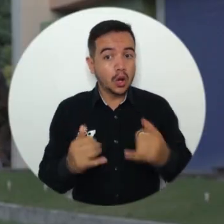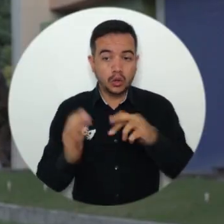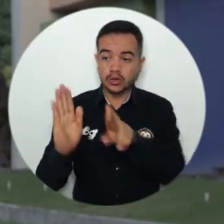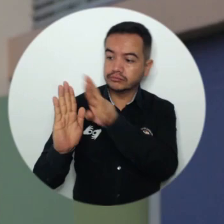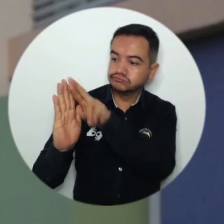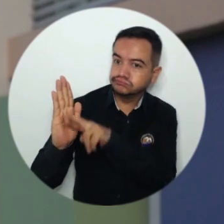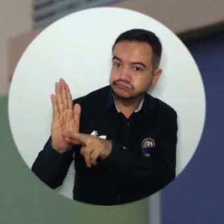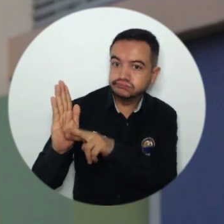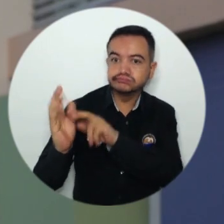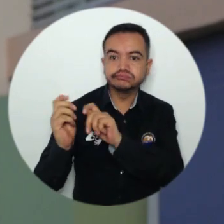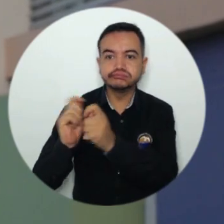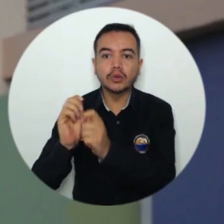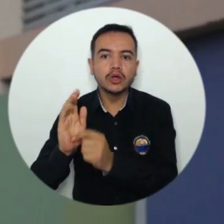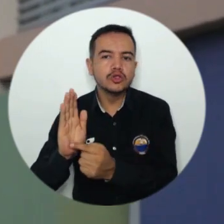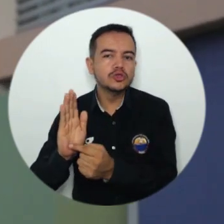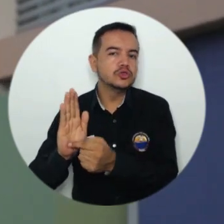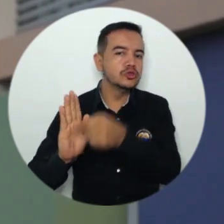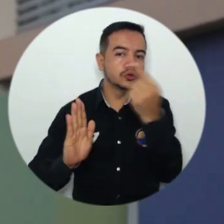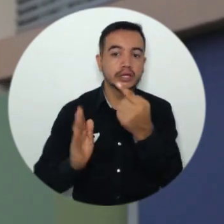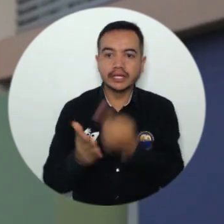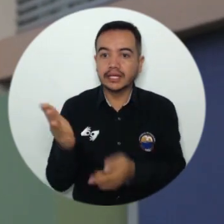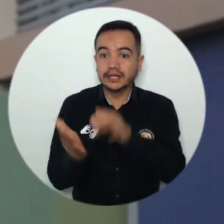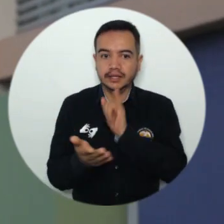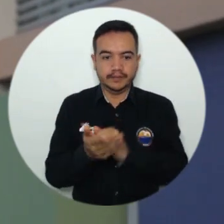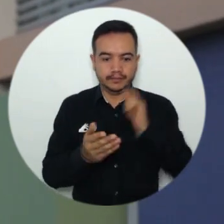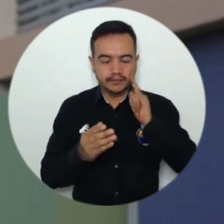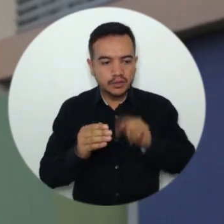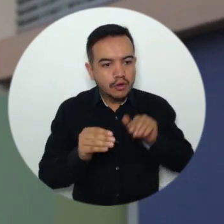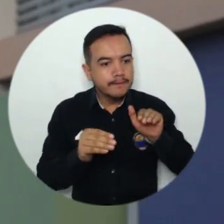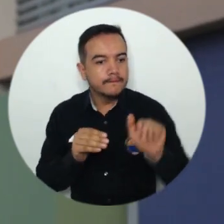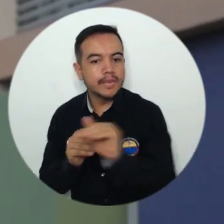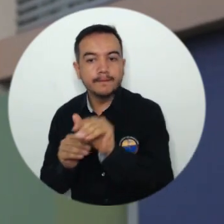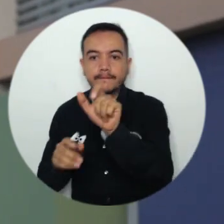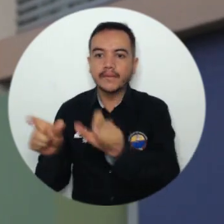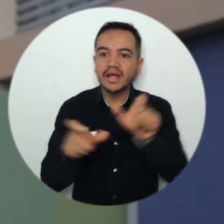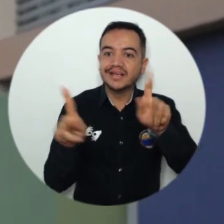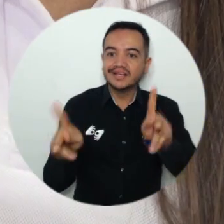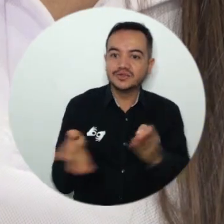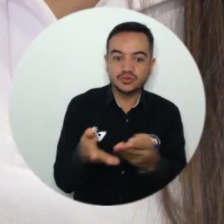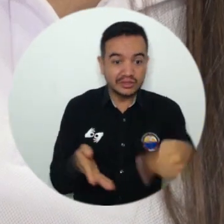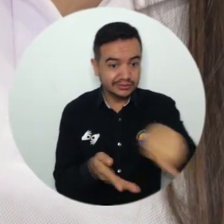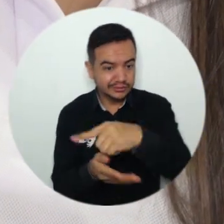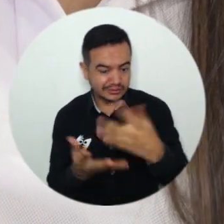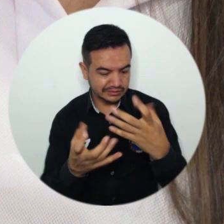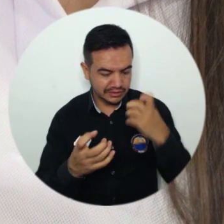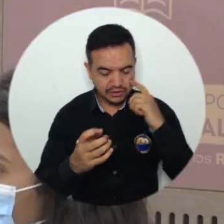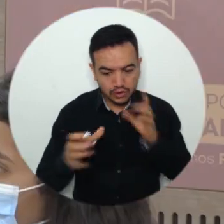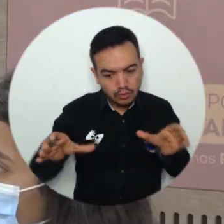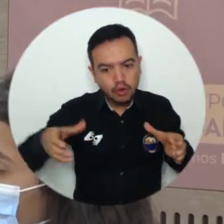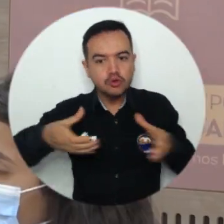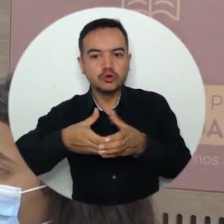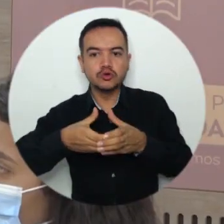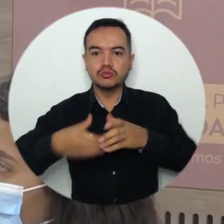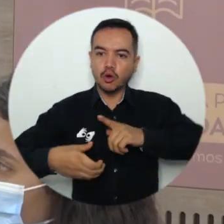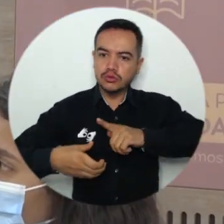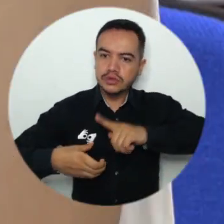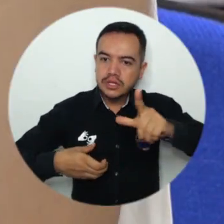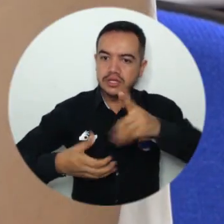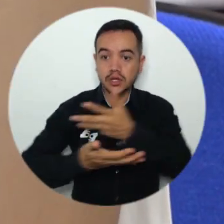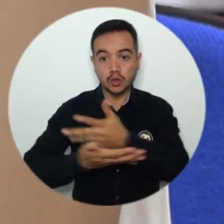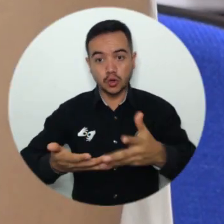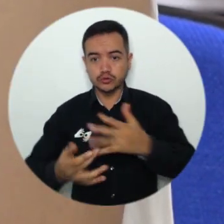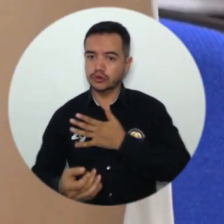como beneficio una organización mucho más clara de todos los estudiantes que desean organizarse al interior de la universidad como líderes